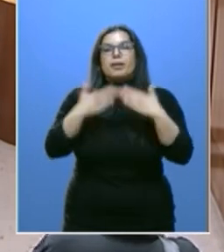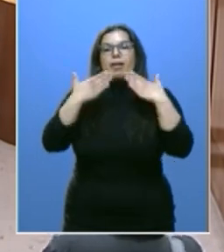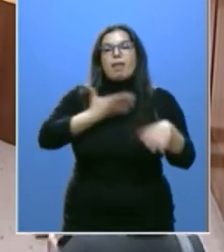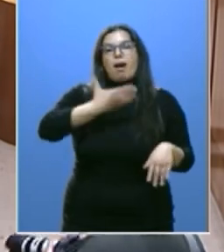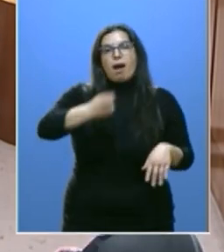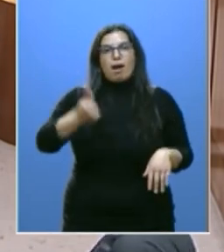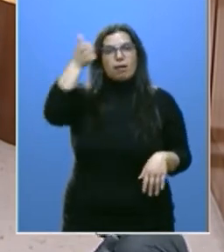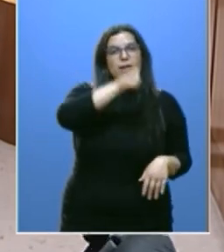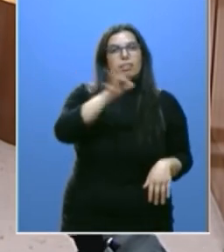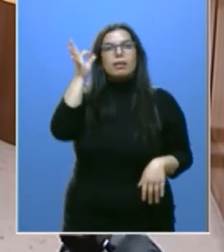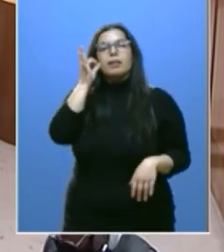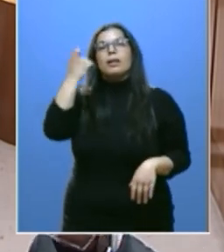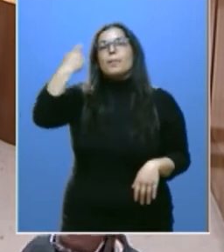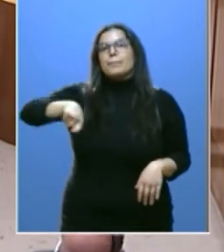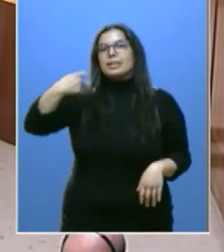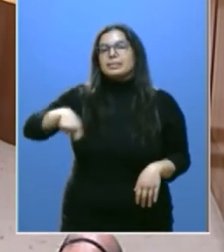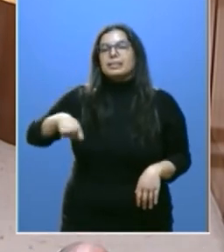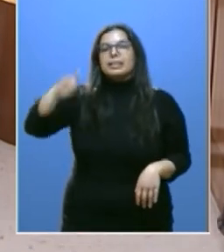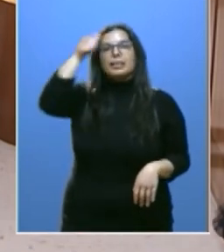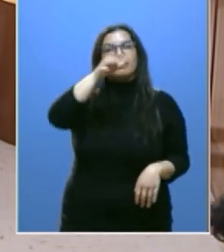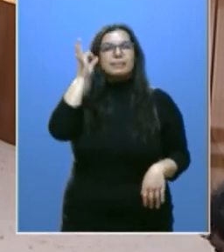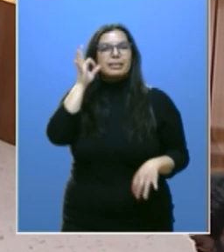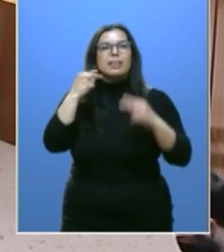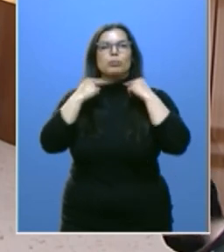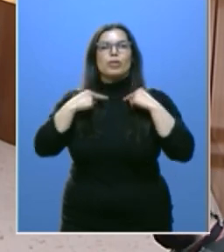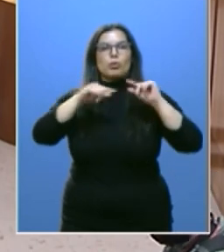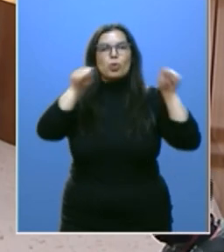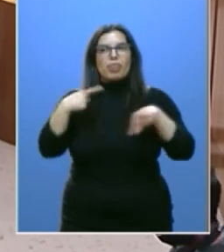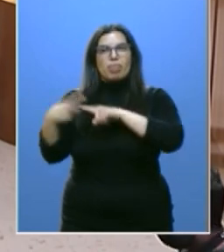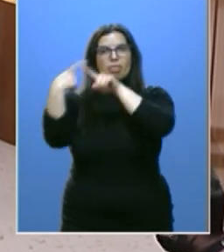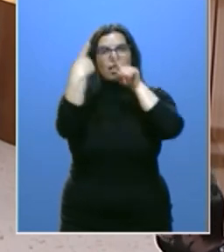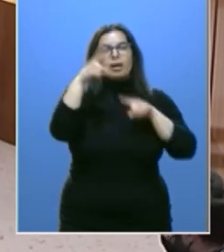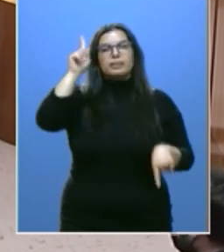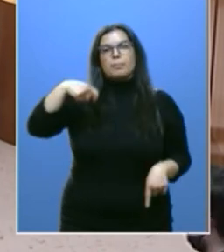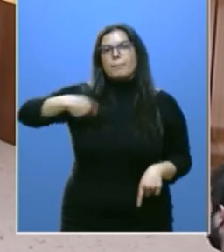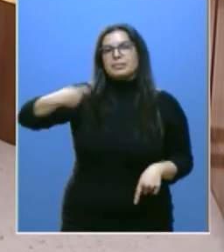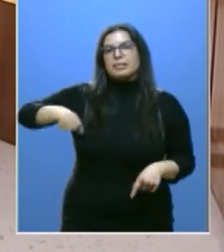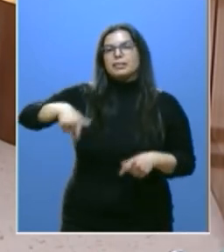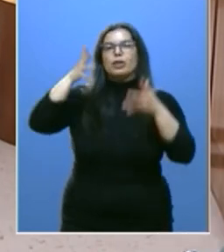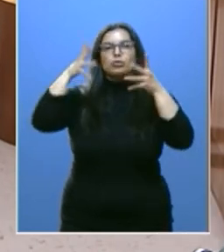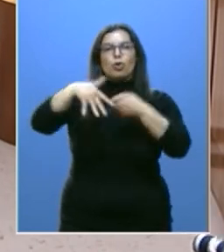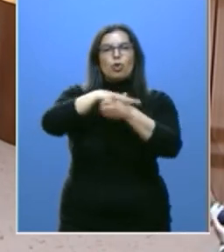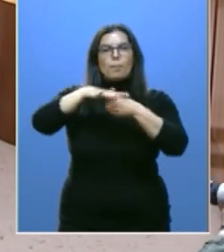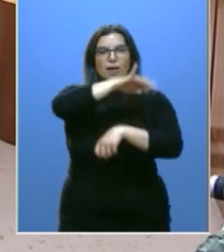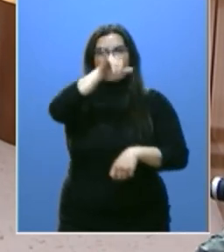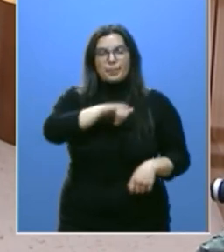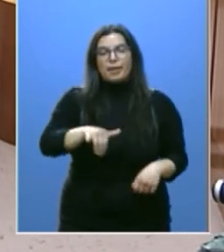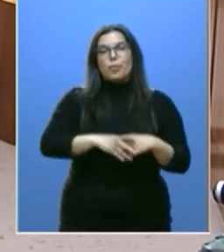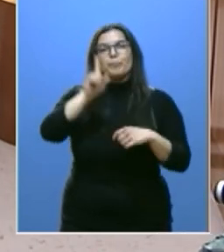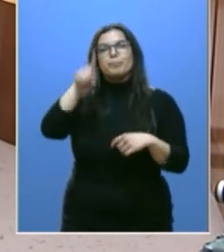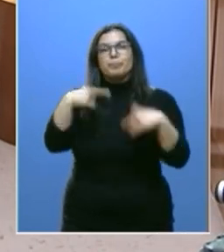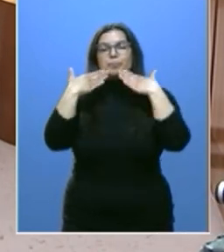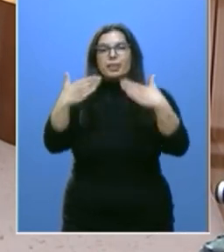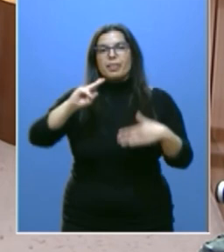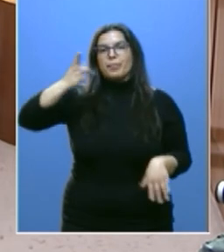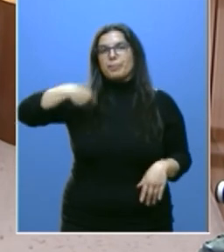alcaldesas, a los presidentes y presidentas de Diputación Provincial y al presidente del Consejo Comarcal del Bierzo. Gracias también a